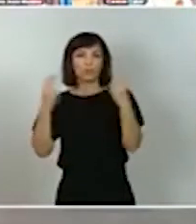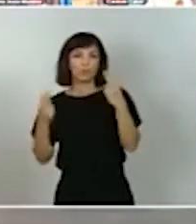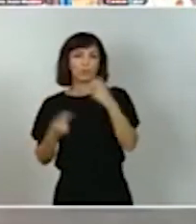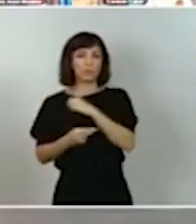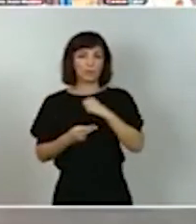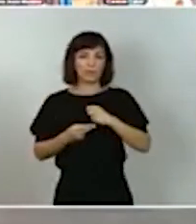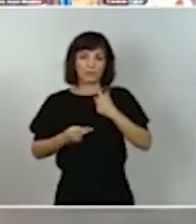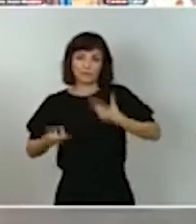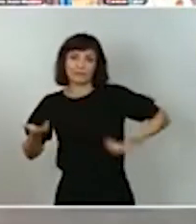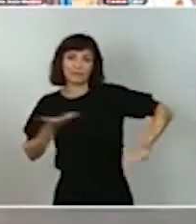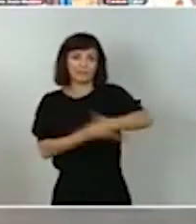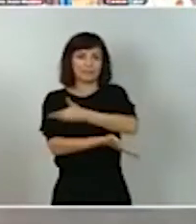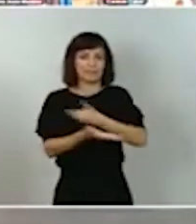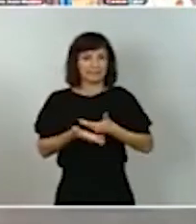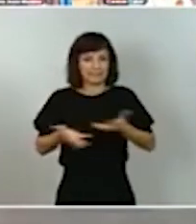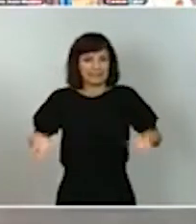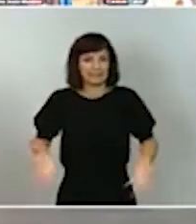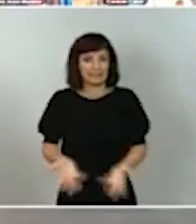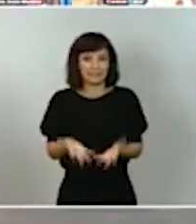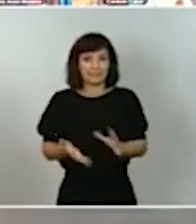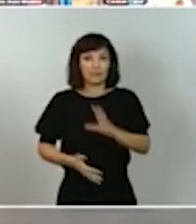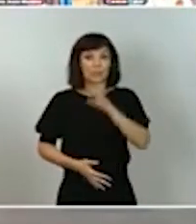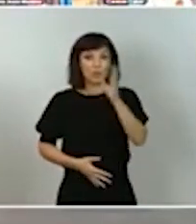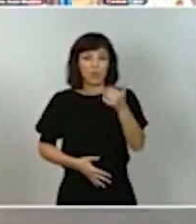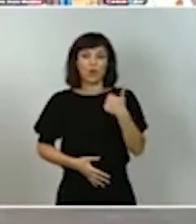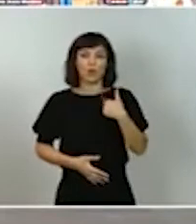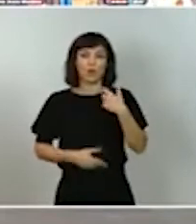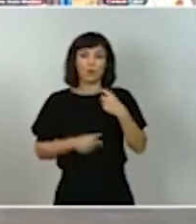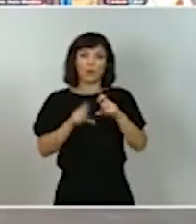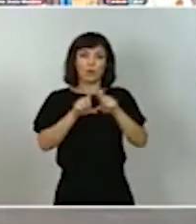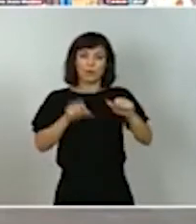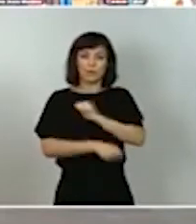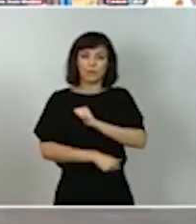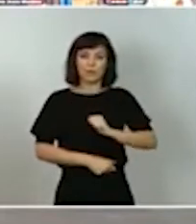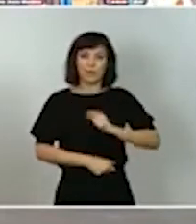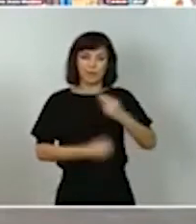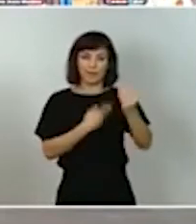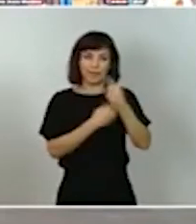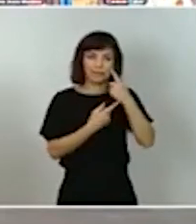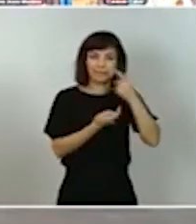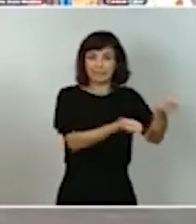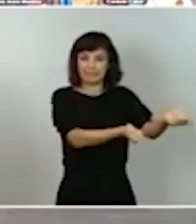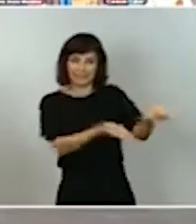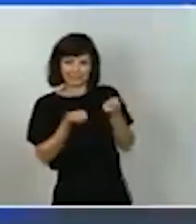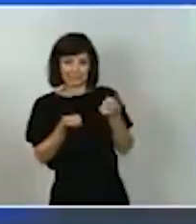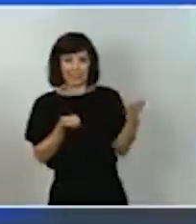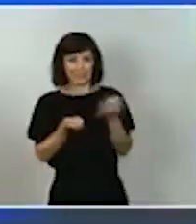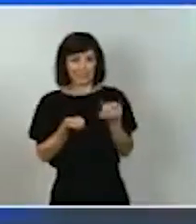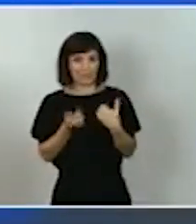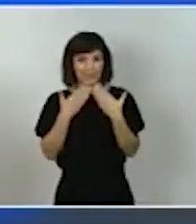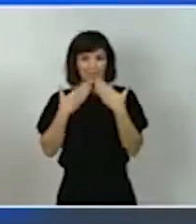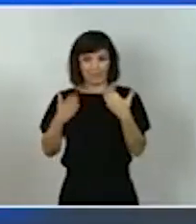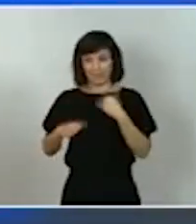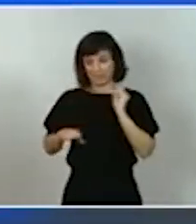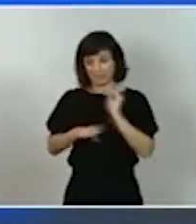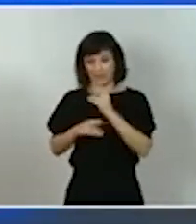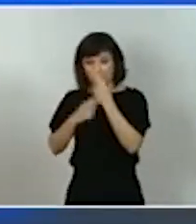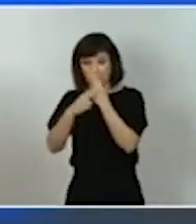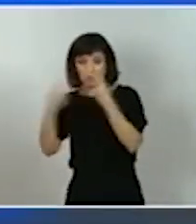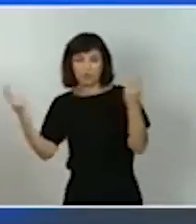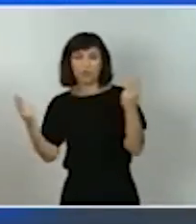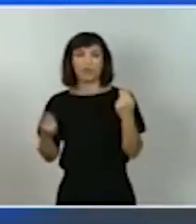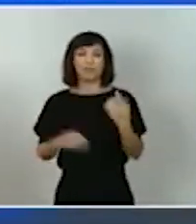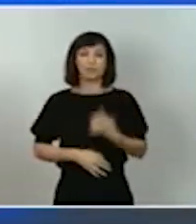inversión privada gracias al arrastre y la potencia que tenga la inversión pública el diálogo también con los agentes sociales que tan buenos